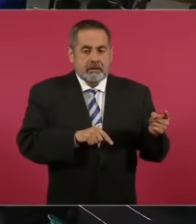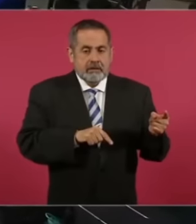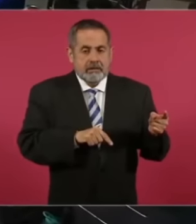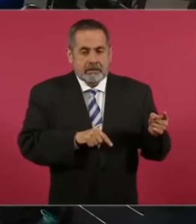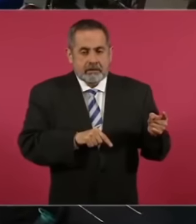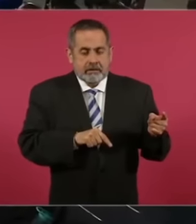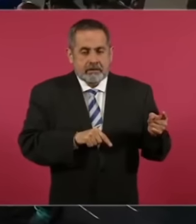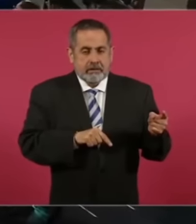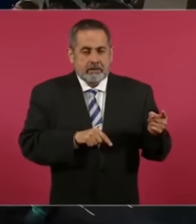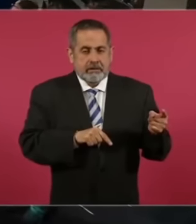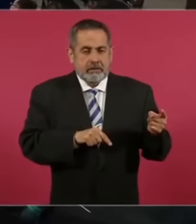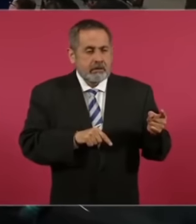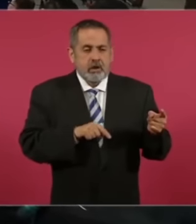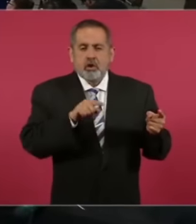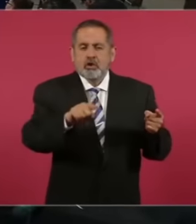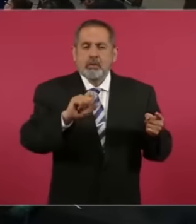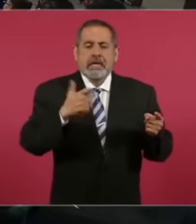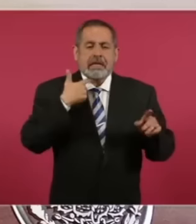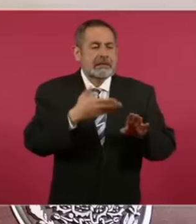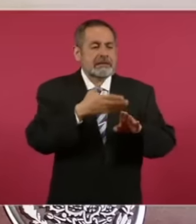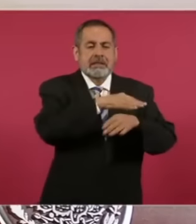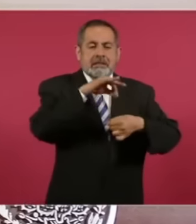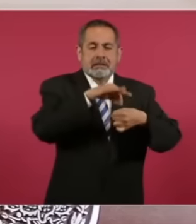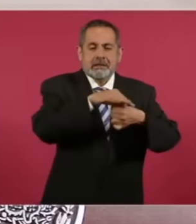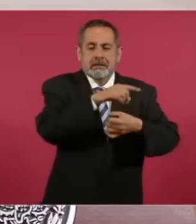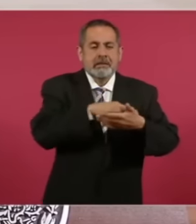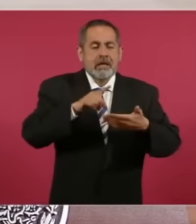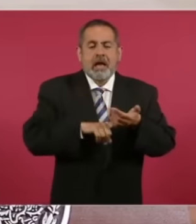Sobre la elección anterior en Coahuila